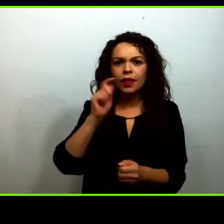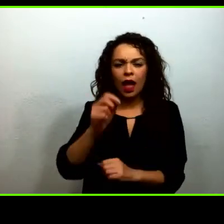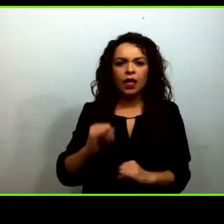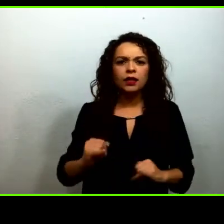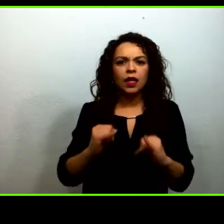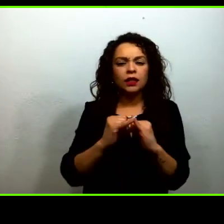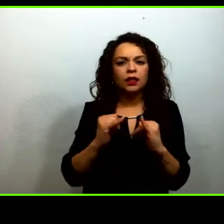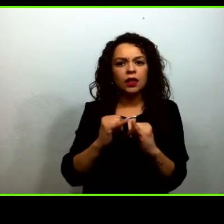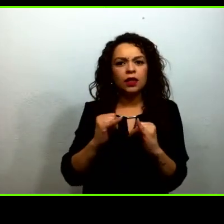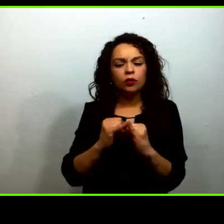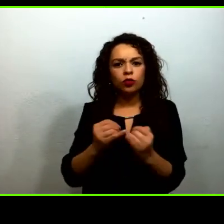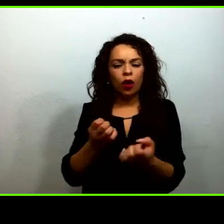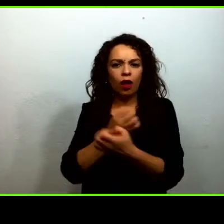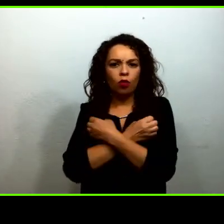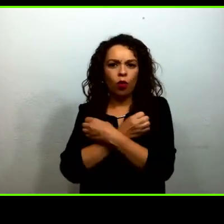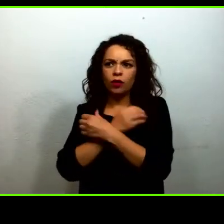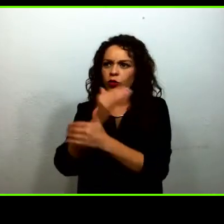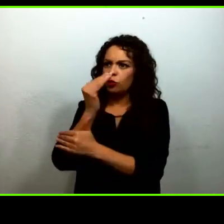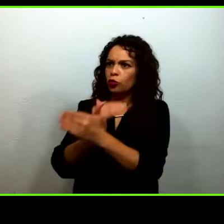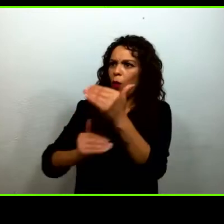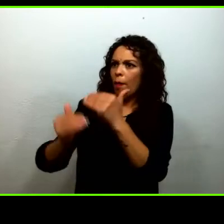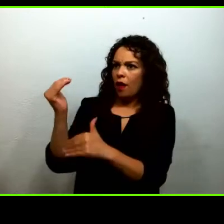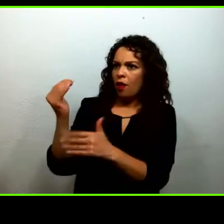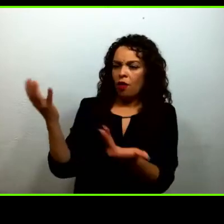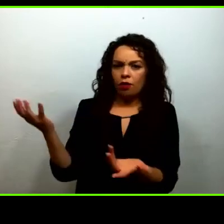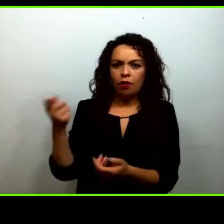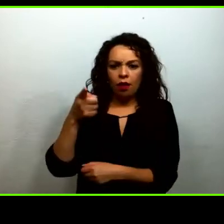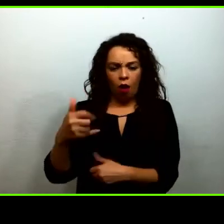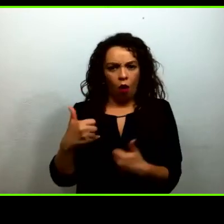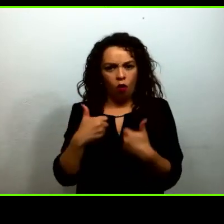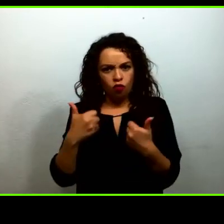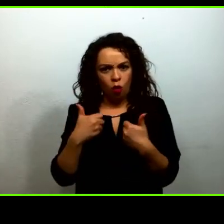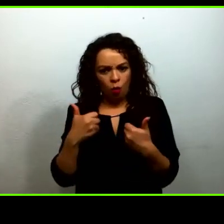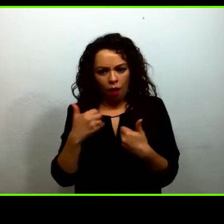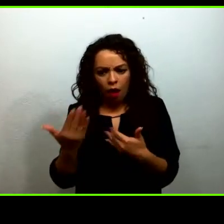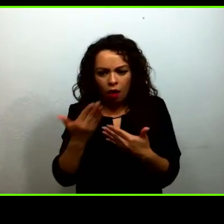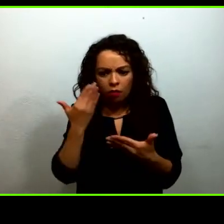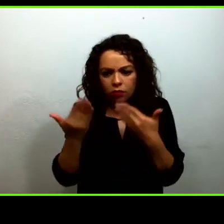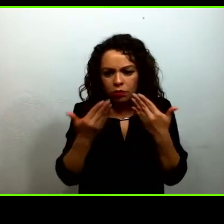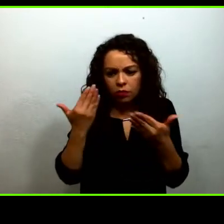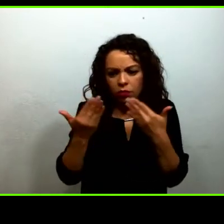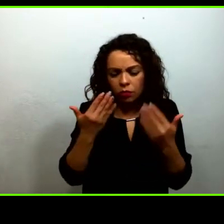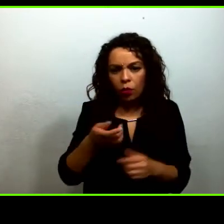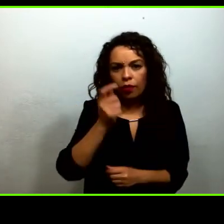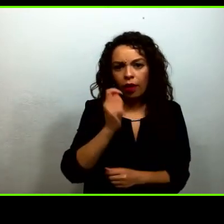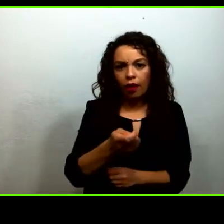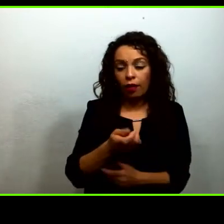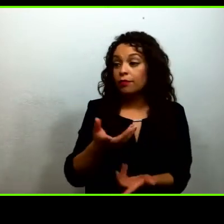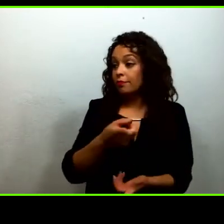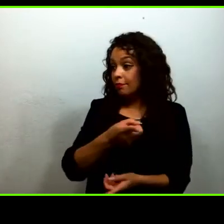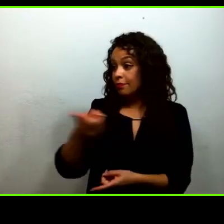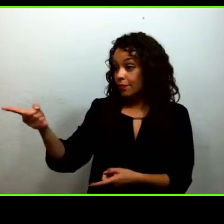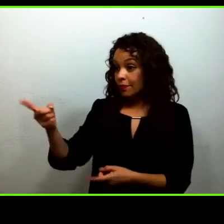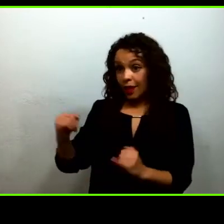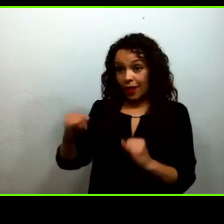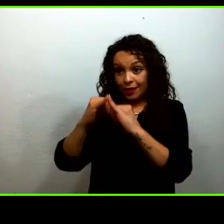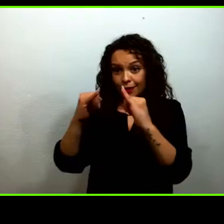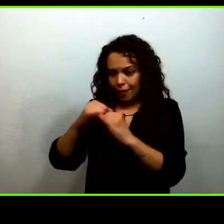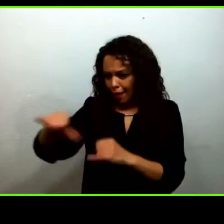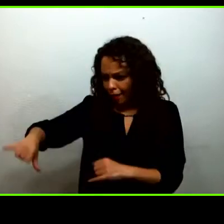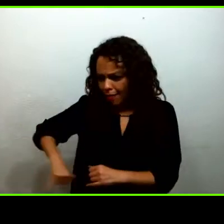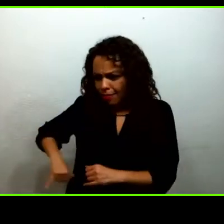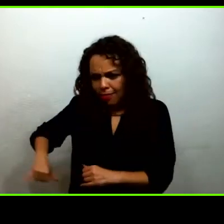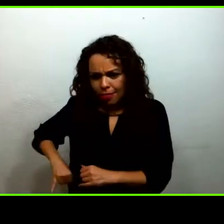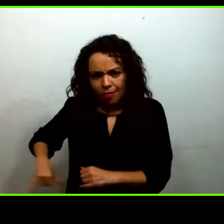donde los jóvenes estudian derivado del interés que ha generado en estas instituciones el